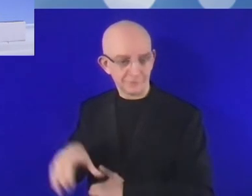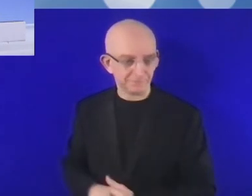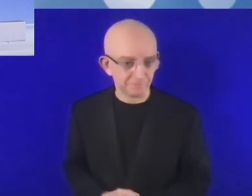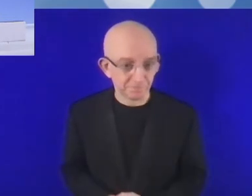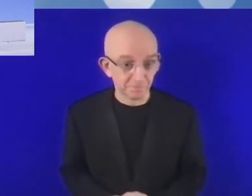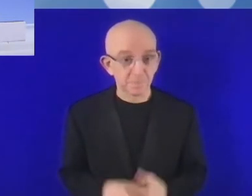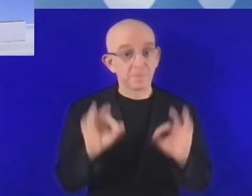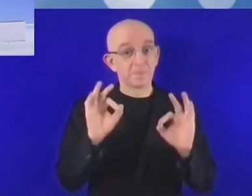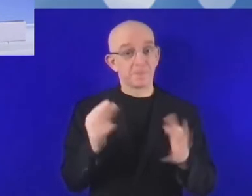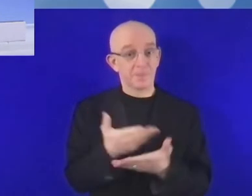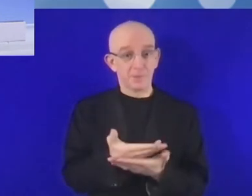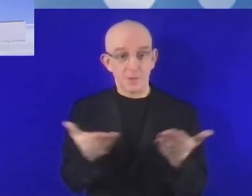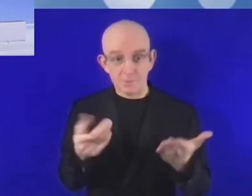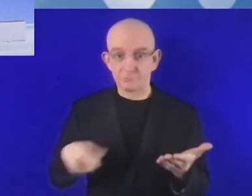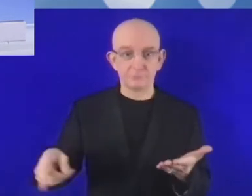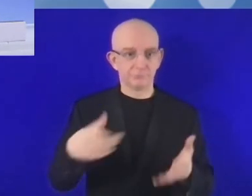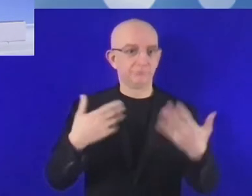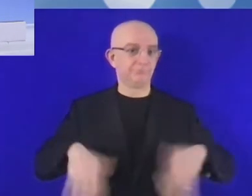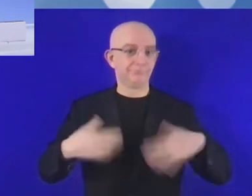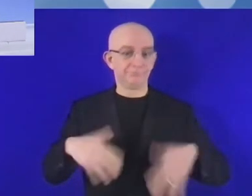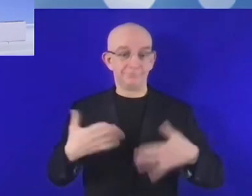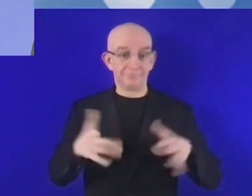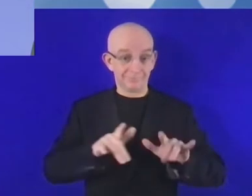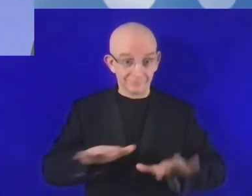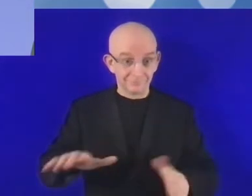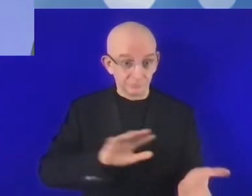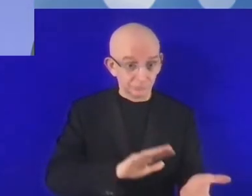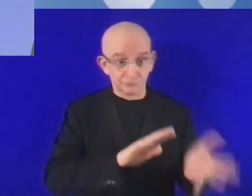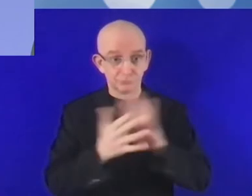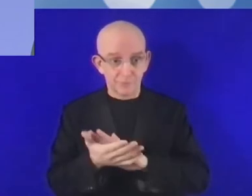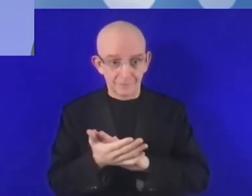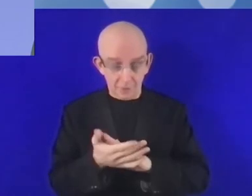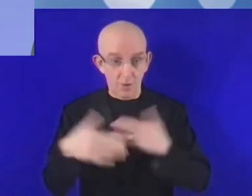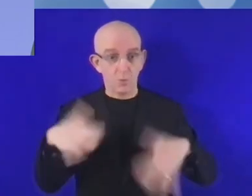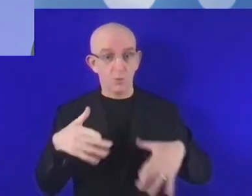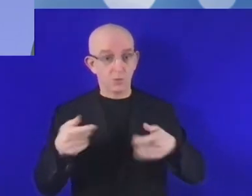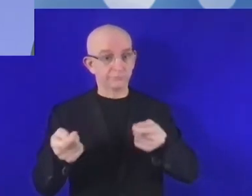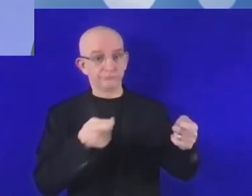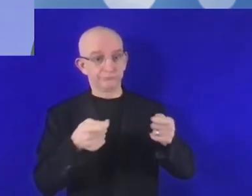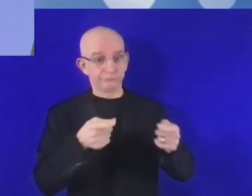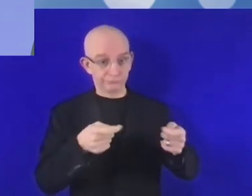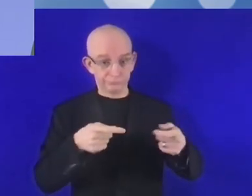ONU en el año 2025. La transformación digital, las